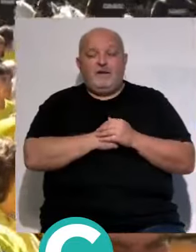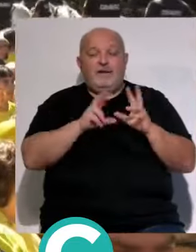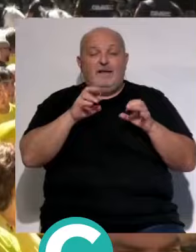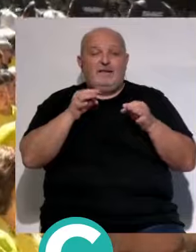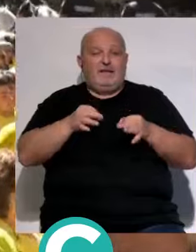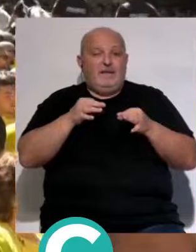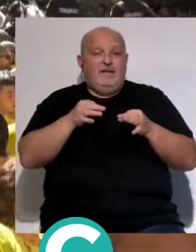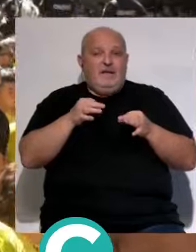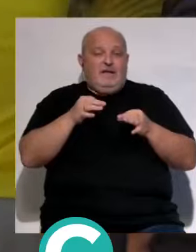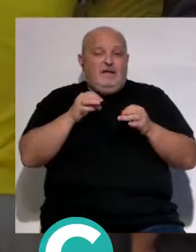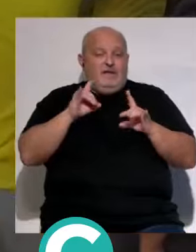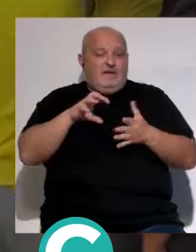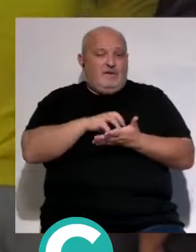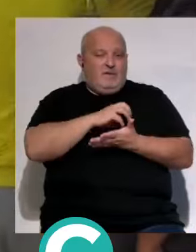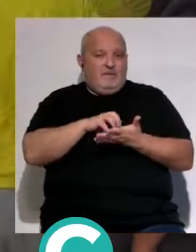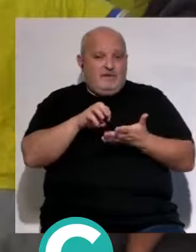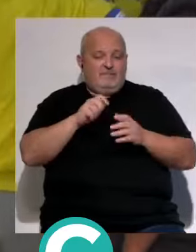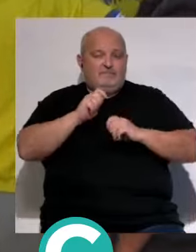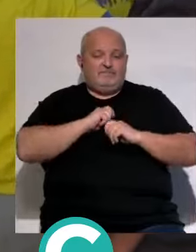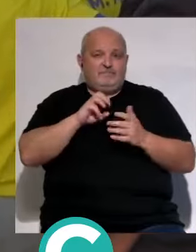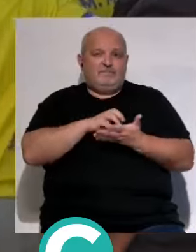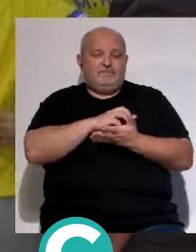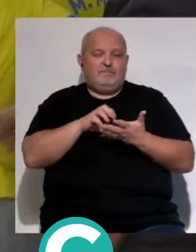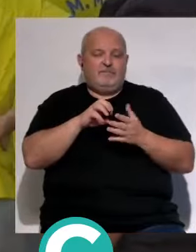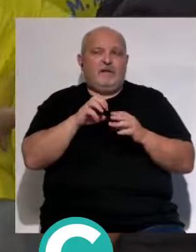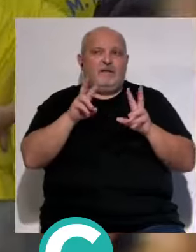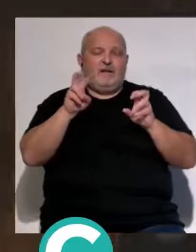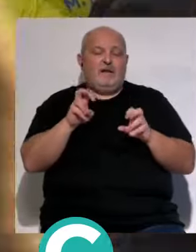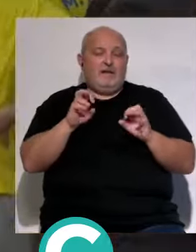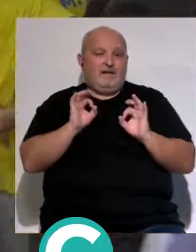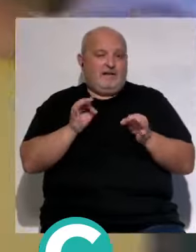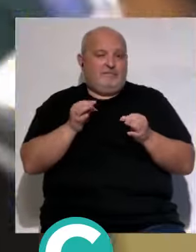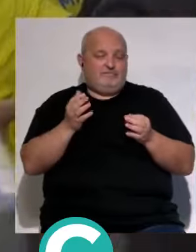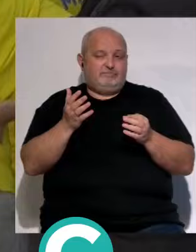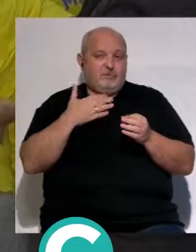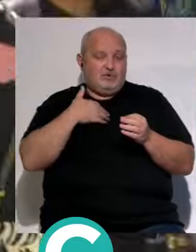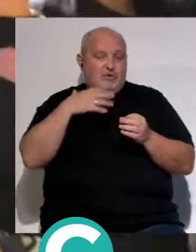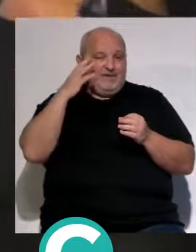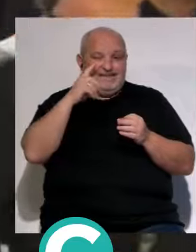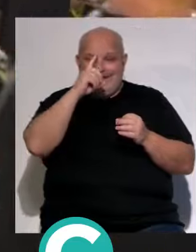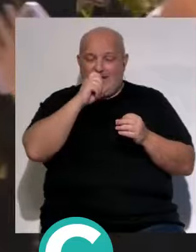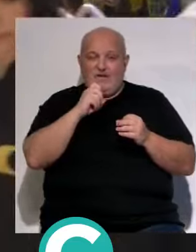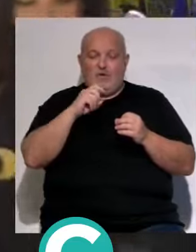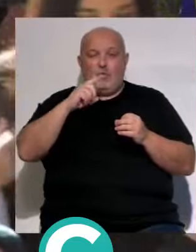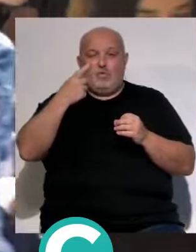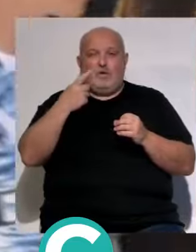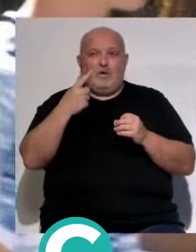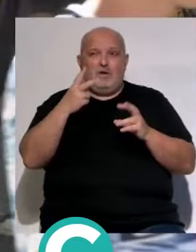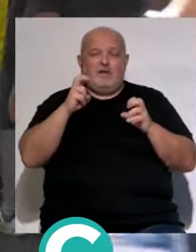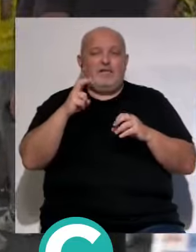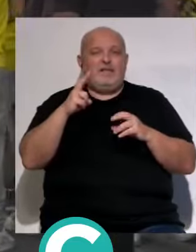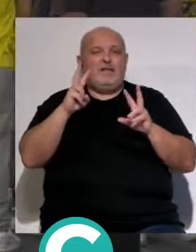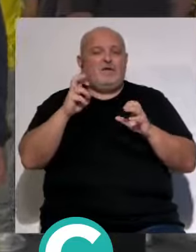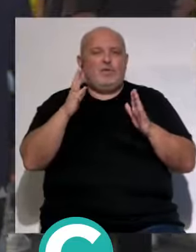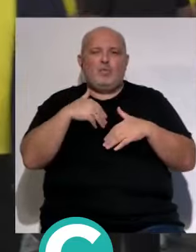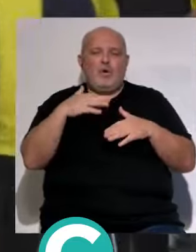siempre la humildad es algo que siempre nos tiene que caracterizar la humildad siempre porque es que yo creo que este año uno de los mayores debes del equipo